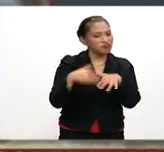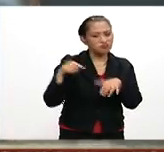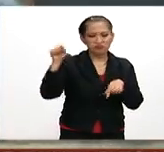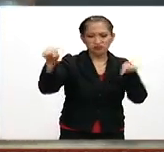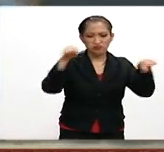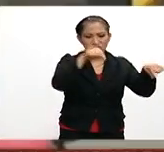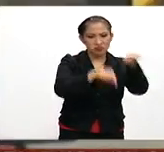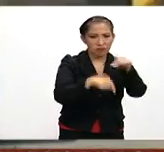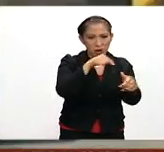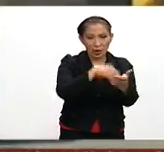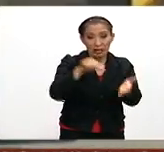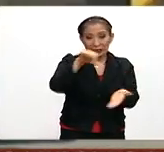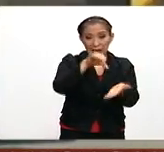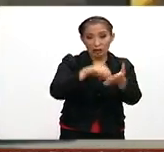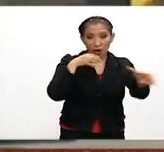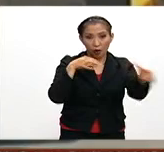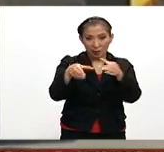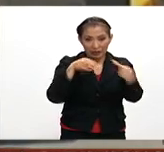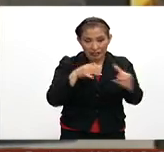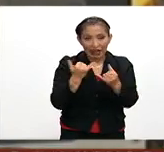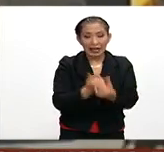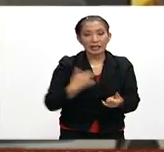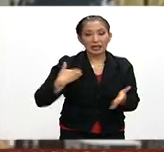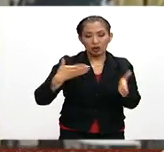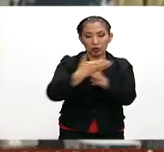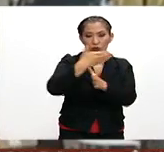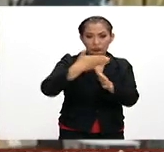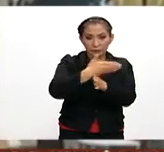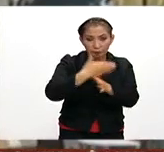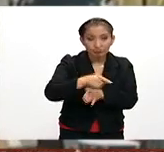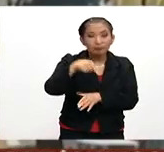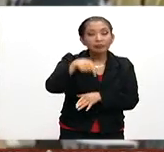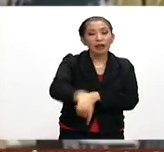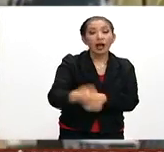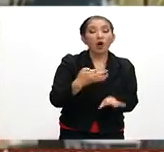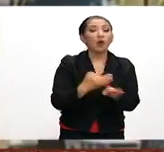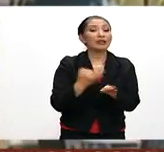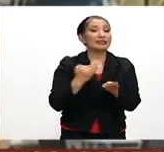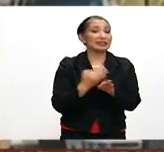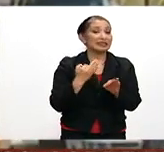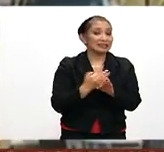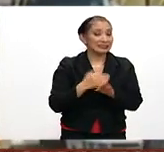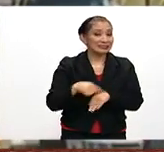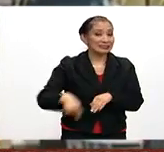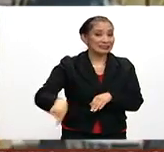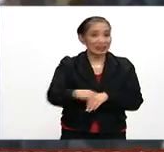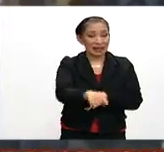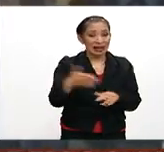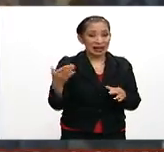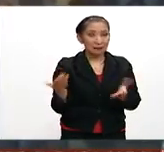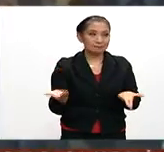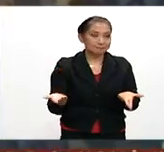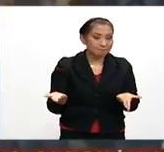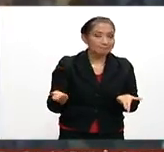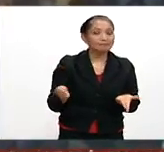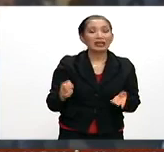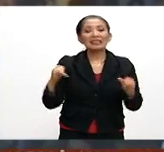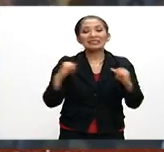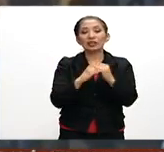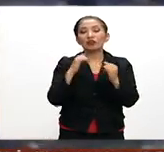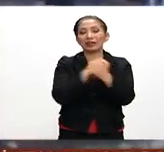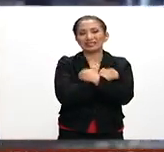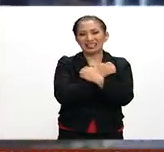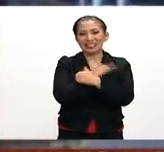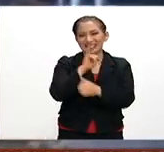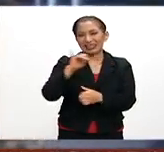principalmente en centros comerciales y cruceros. Hasta este momento el Instituto Estatal